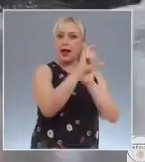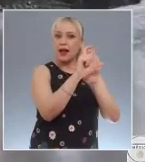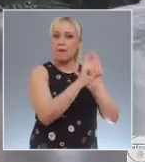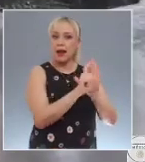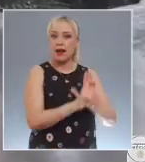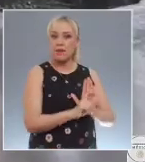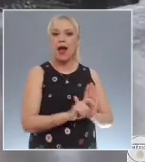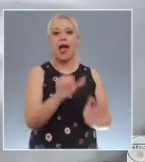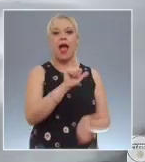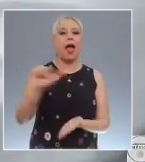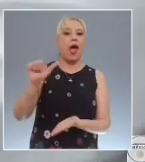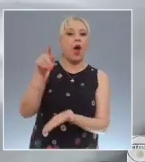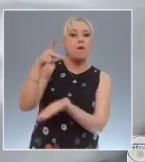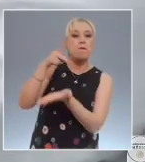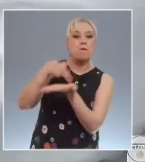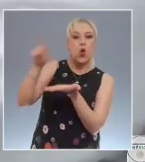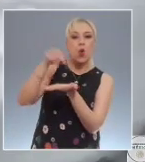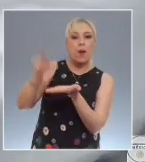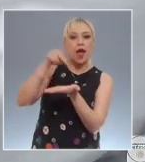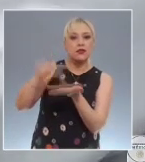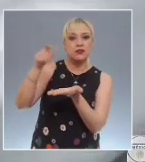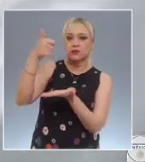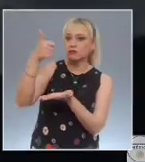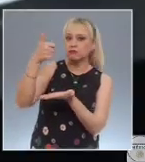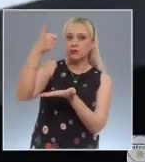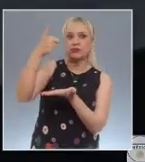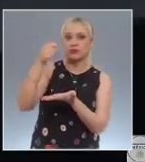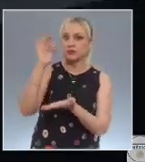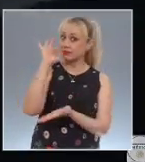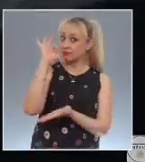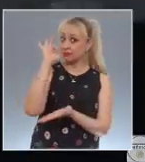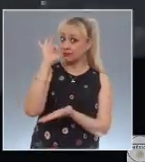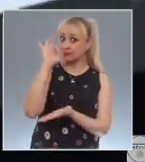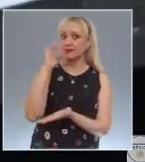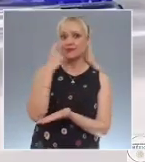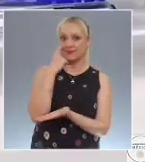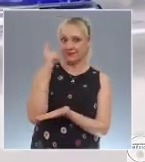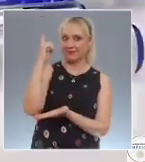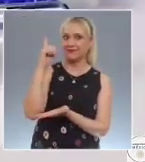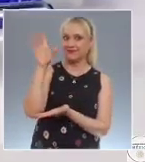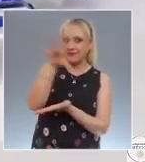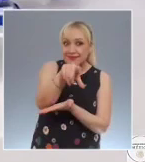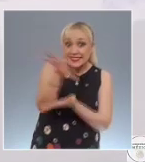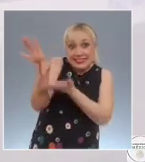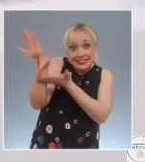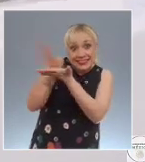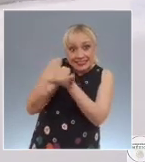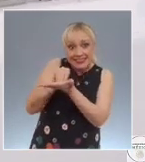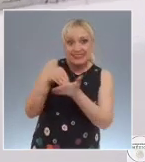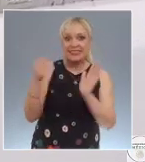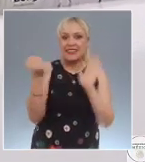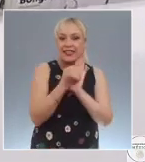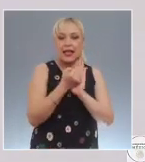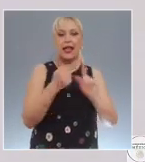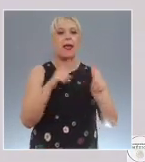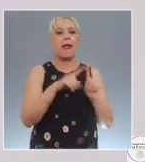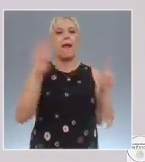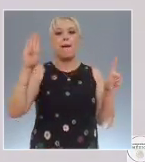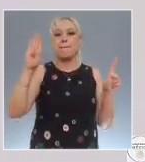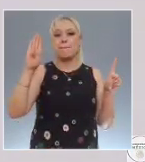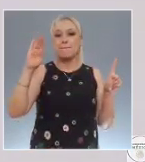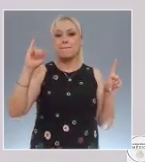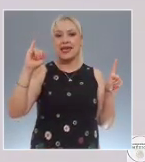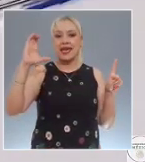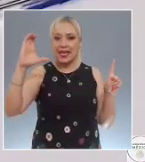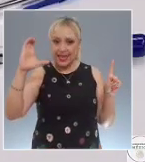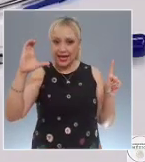mejor rendimiento, apúntele, en relación costo-beneficio entre las que destacan, por ejemplo, BIC y una marca que se llama Bolex,